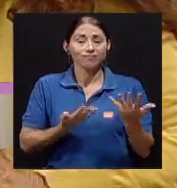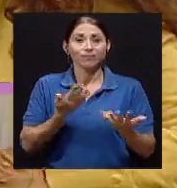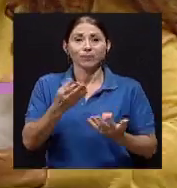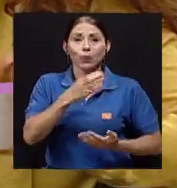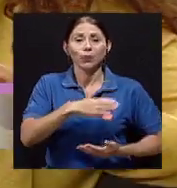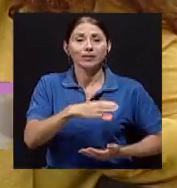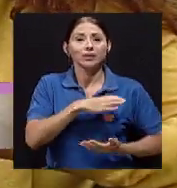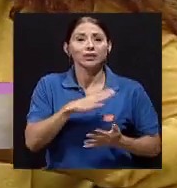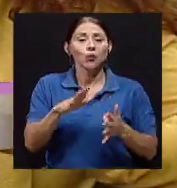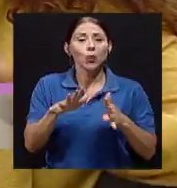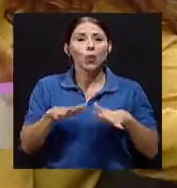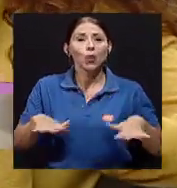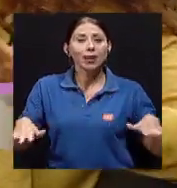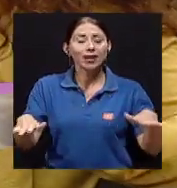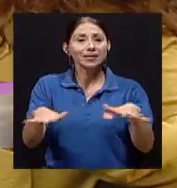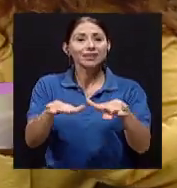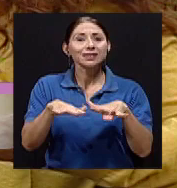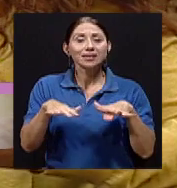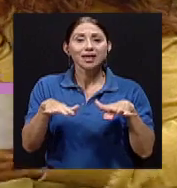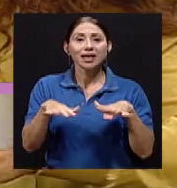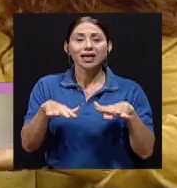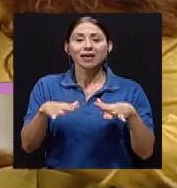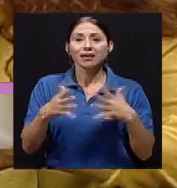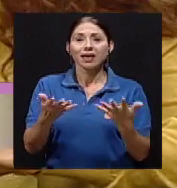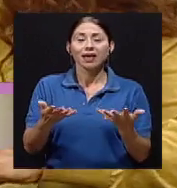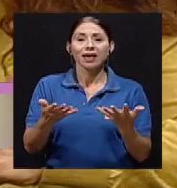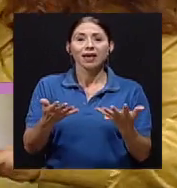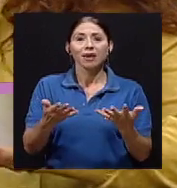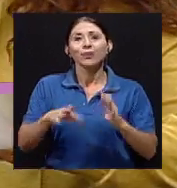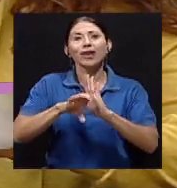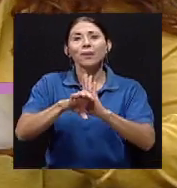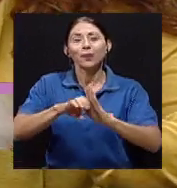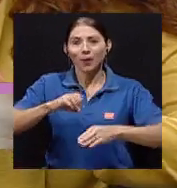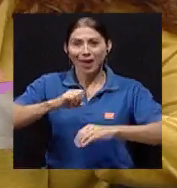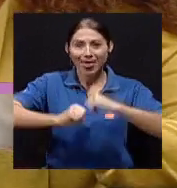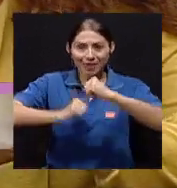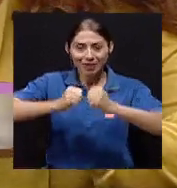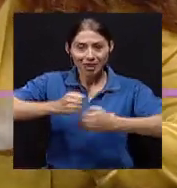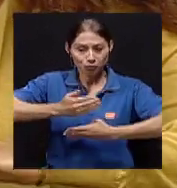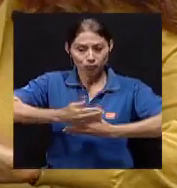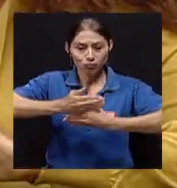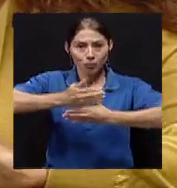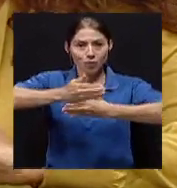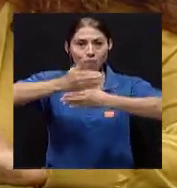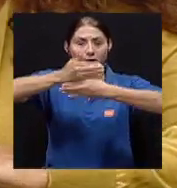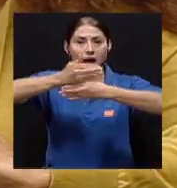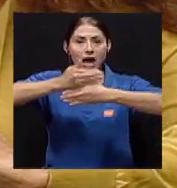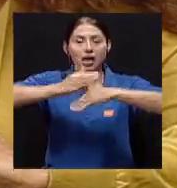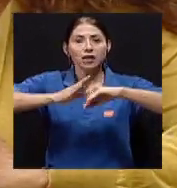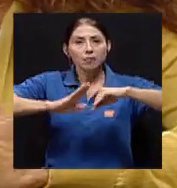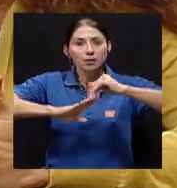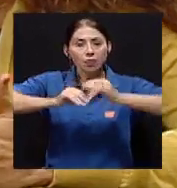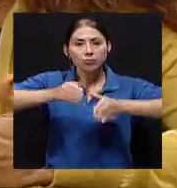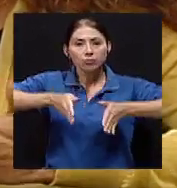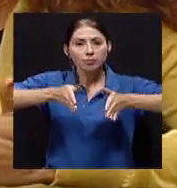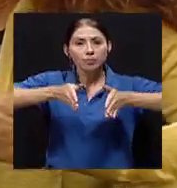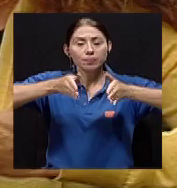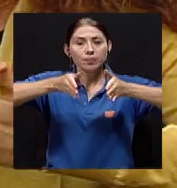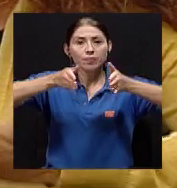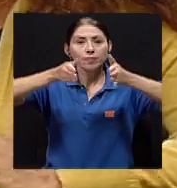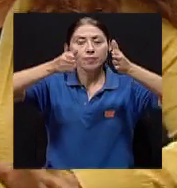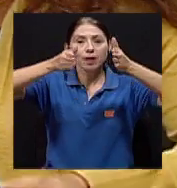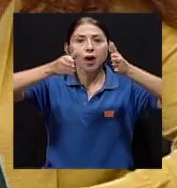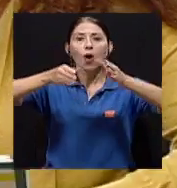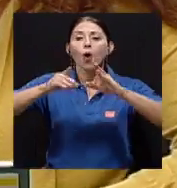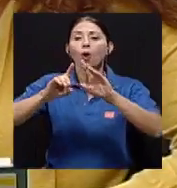las condiciones de edificación, que son apartamentos, quizás podría estar interfiriendo en ese vivir mejor